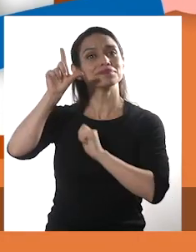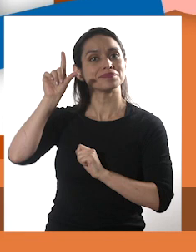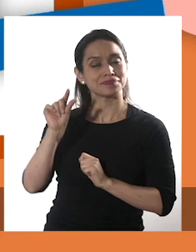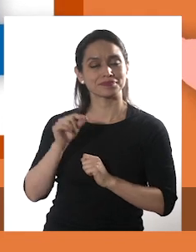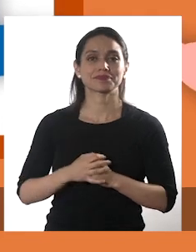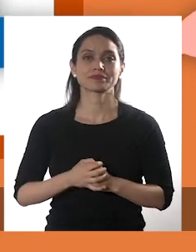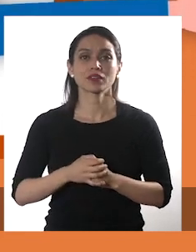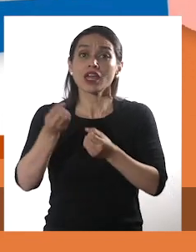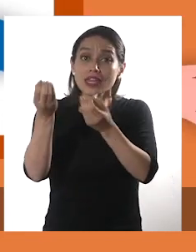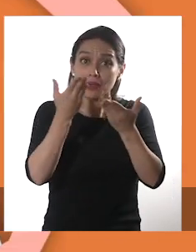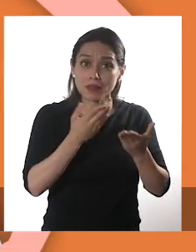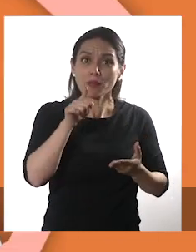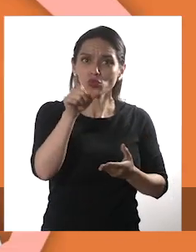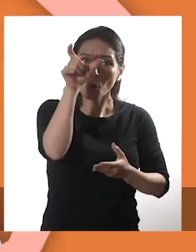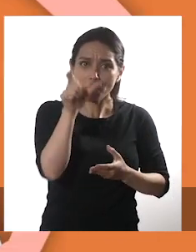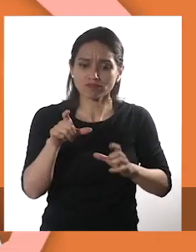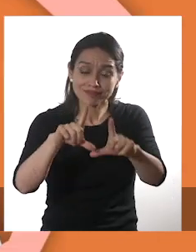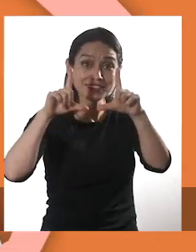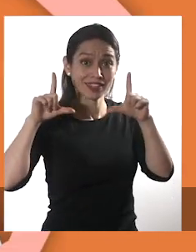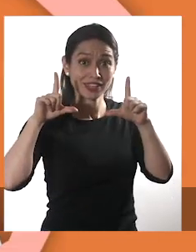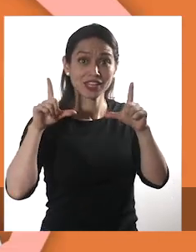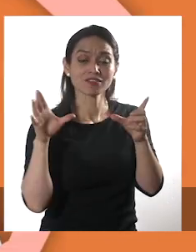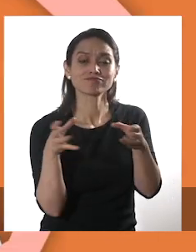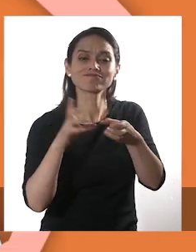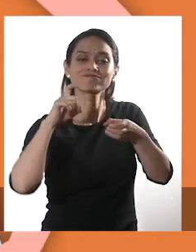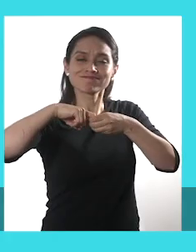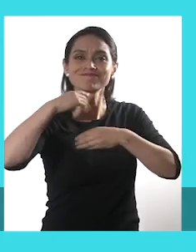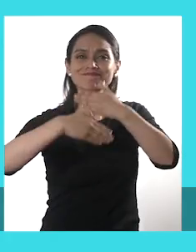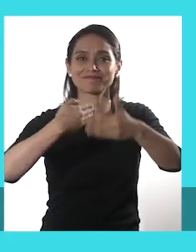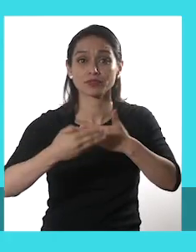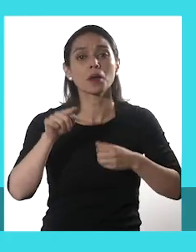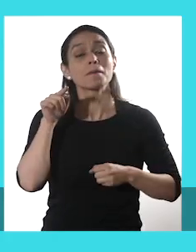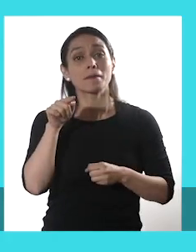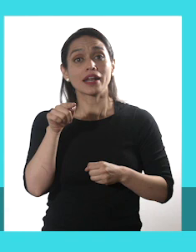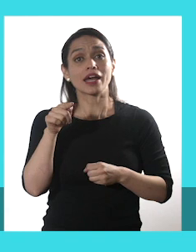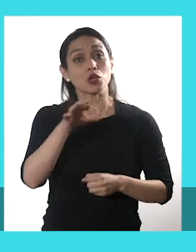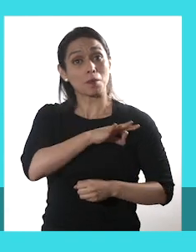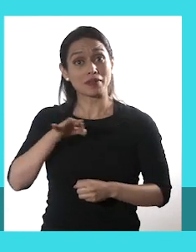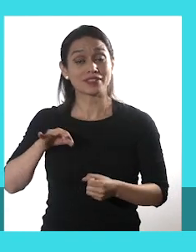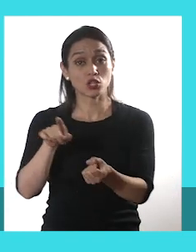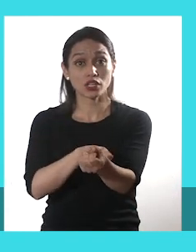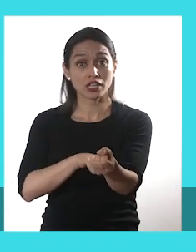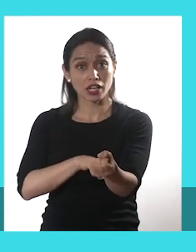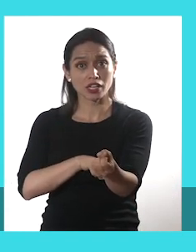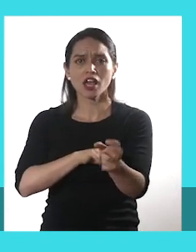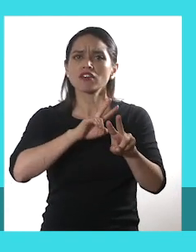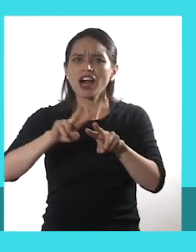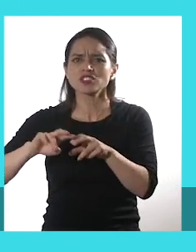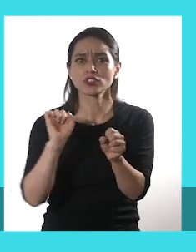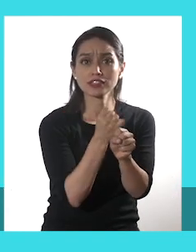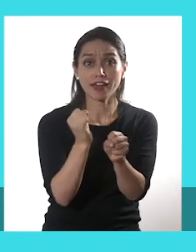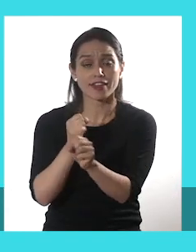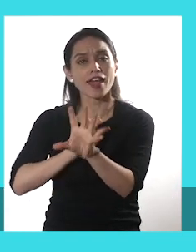climático. Te invitamos a ser un actor relevante en este proceso. Para ello, el Ministerio de Energía realiza